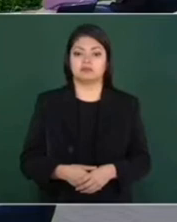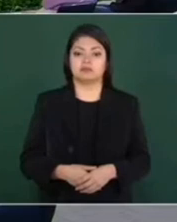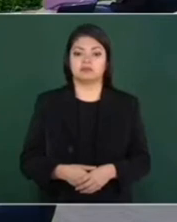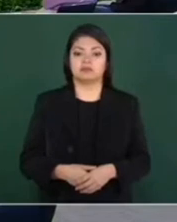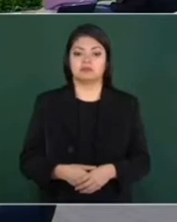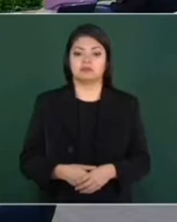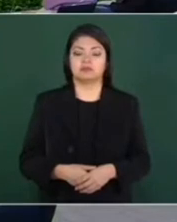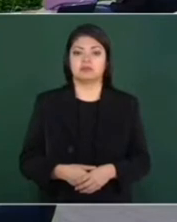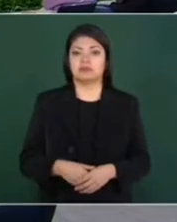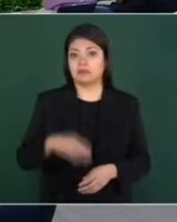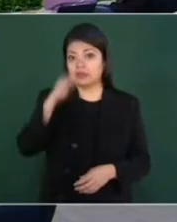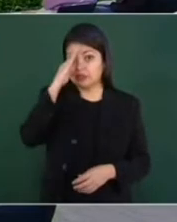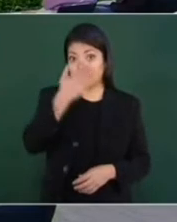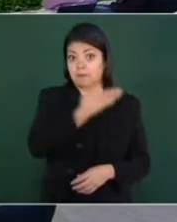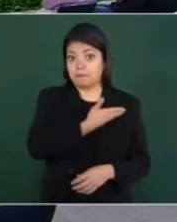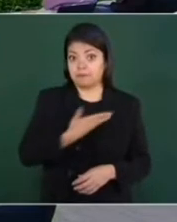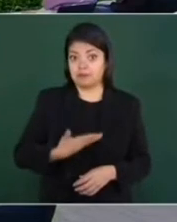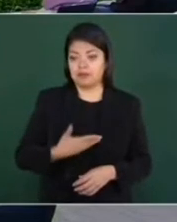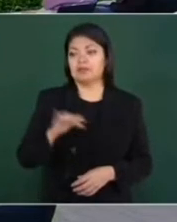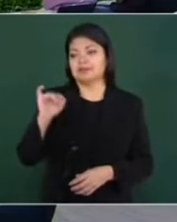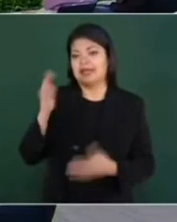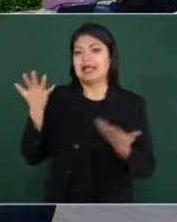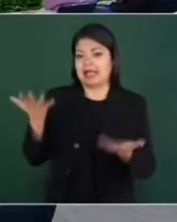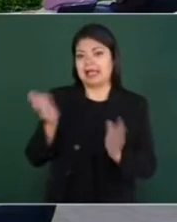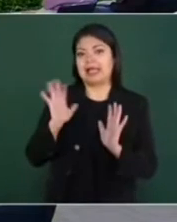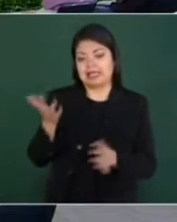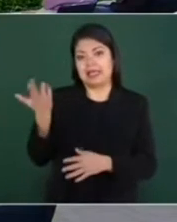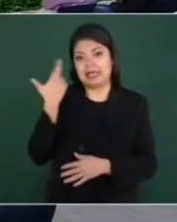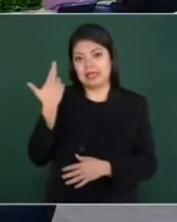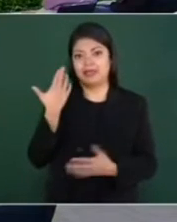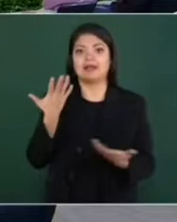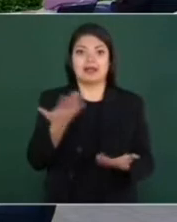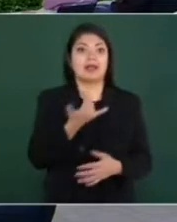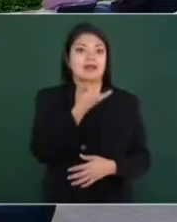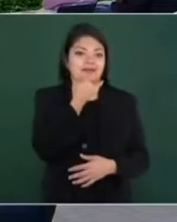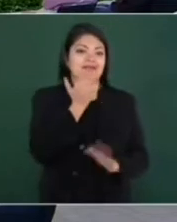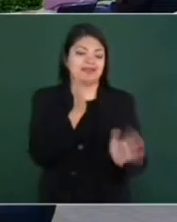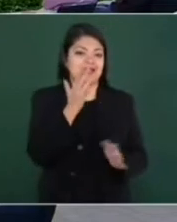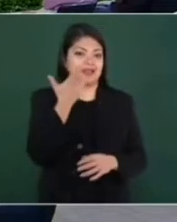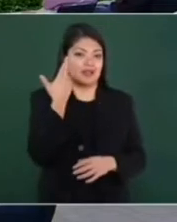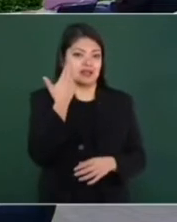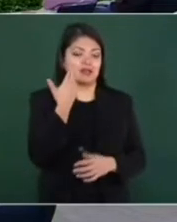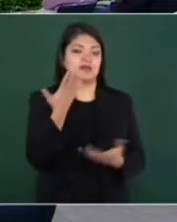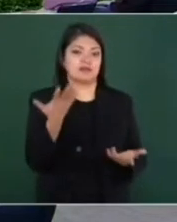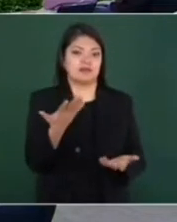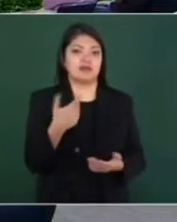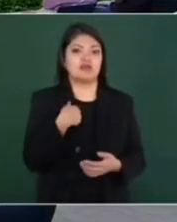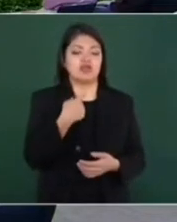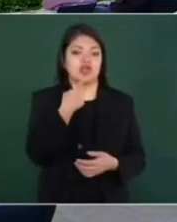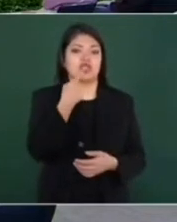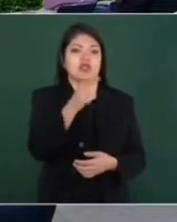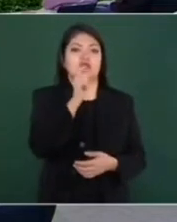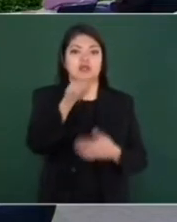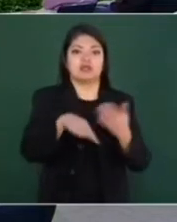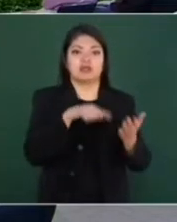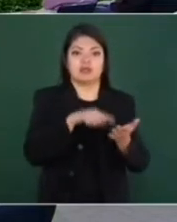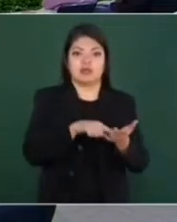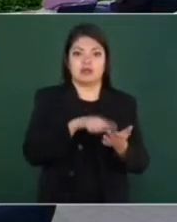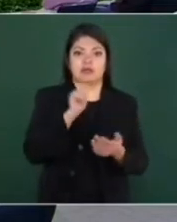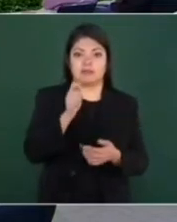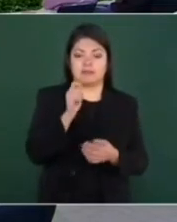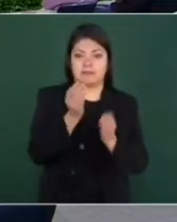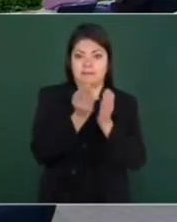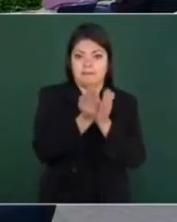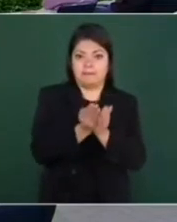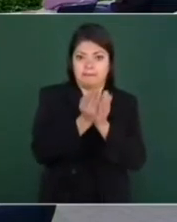Bueno, señor presidente. Sí, ahora sí te escuchamos muy bien. Ahora sí escuchamos. Le decía que estábamos aquí en Censis Marina, que es